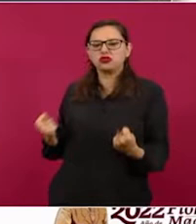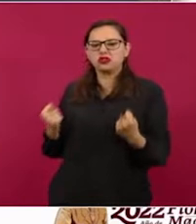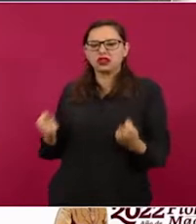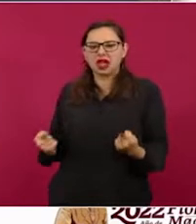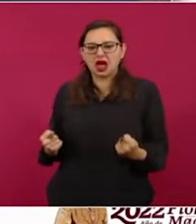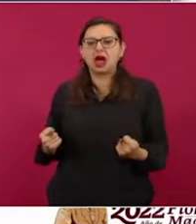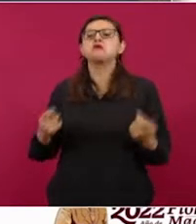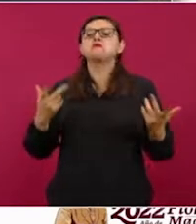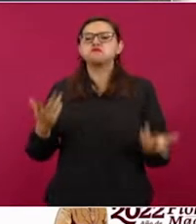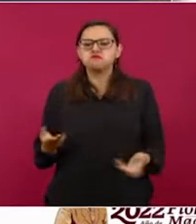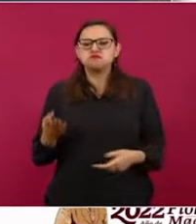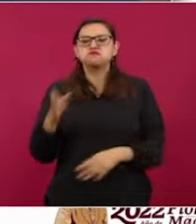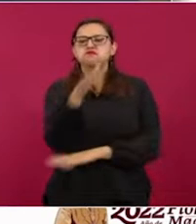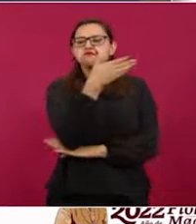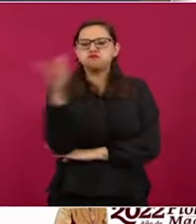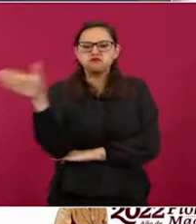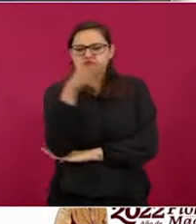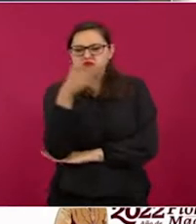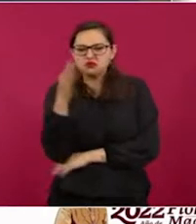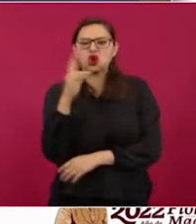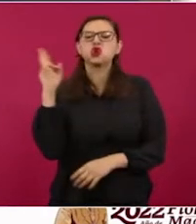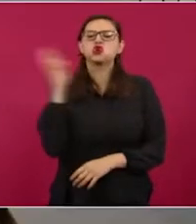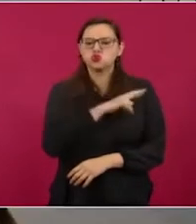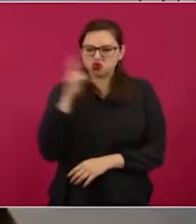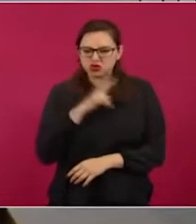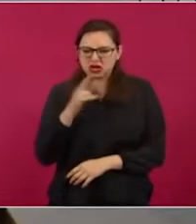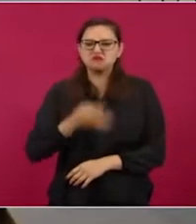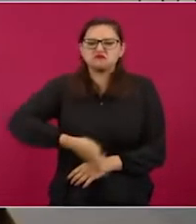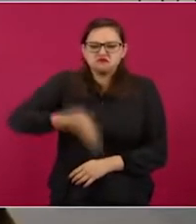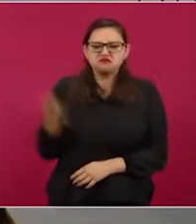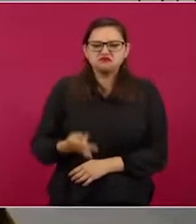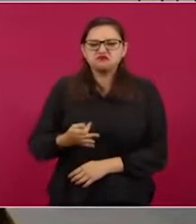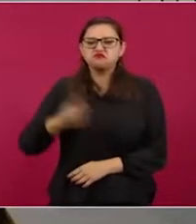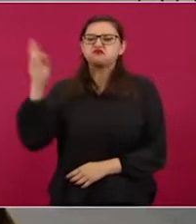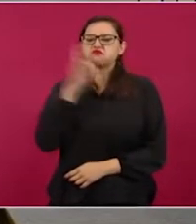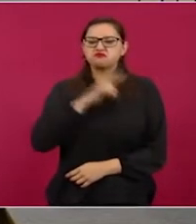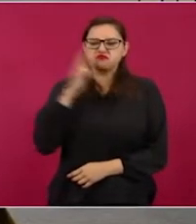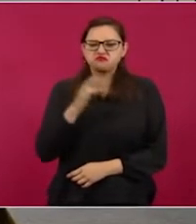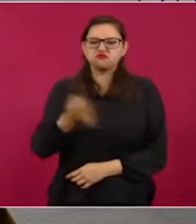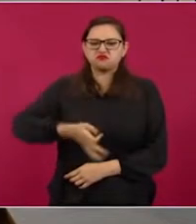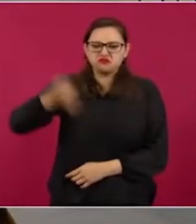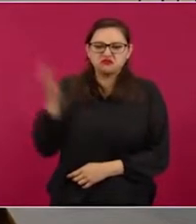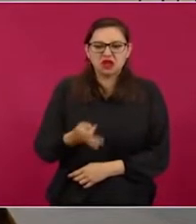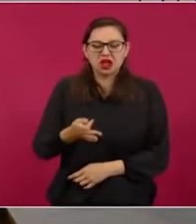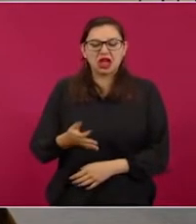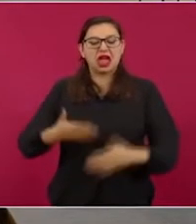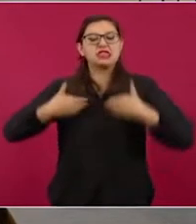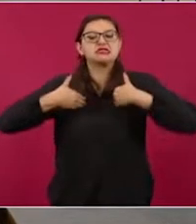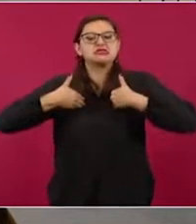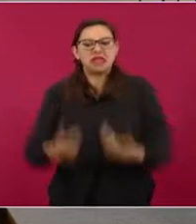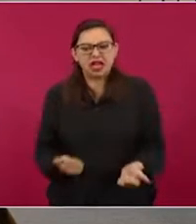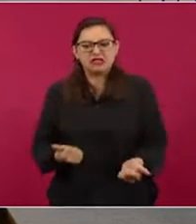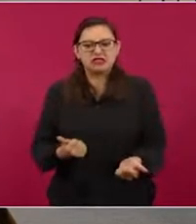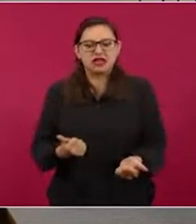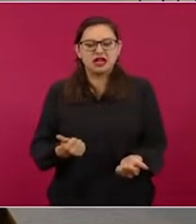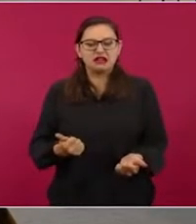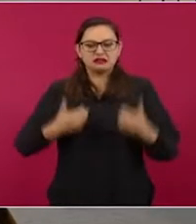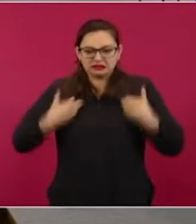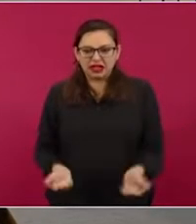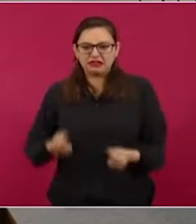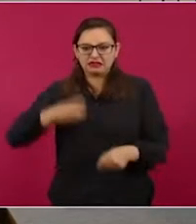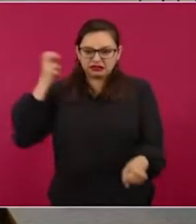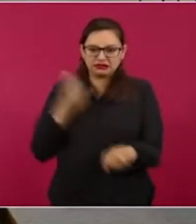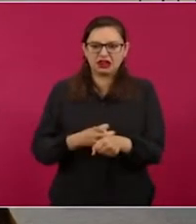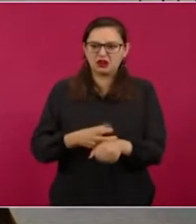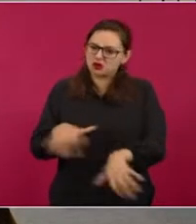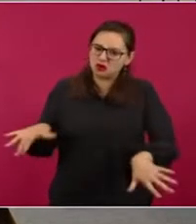bandera de Rusia, es la bandera de Rusia. Entiendan, chairos percos. Y por último,